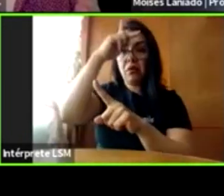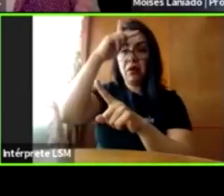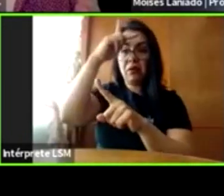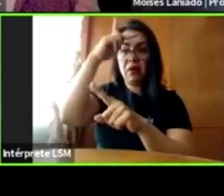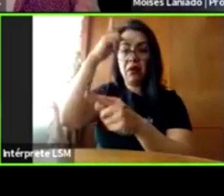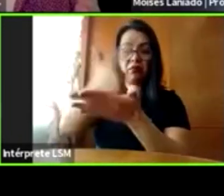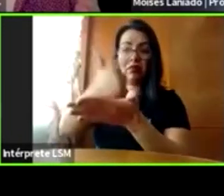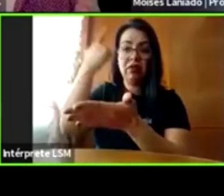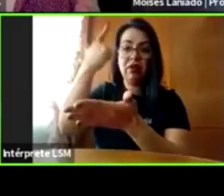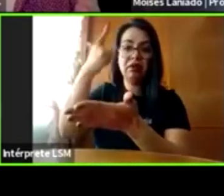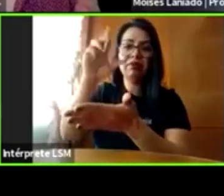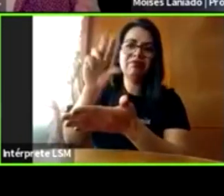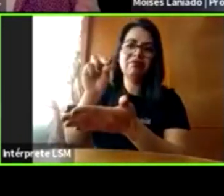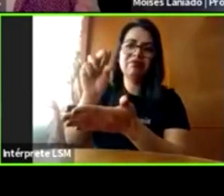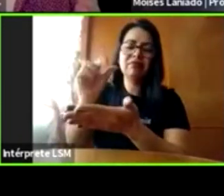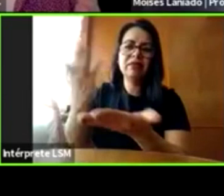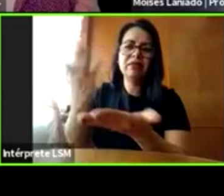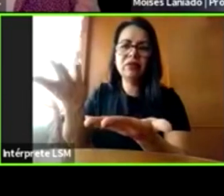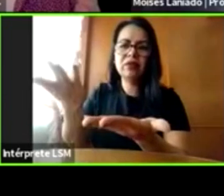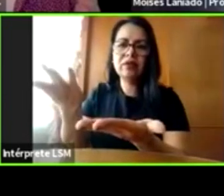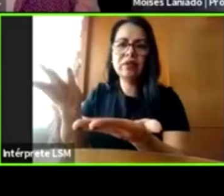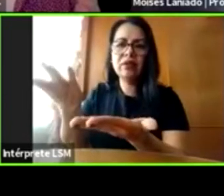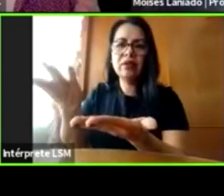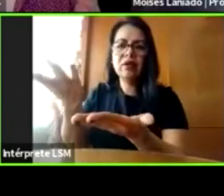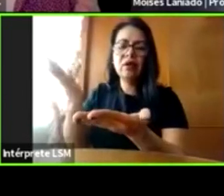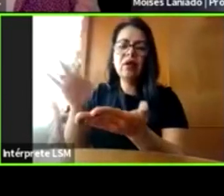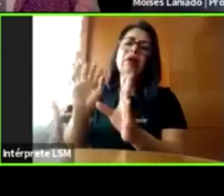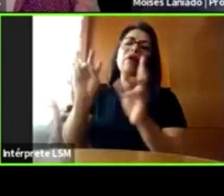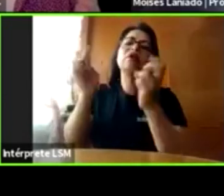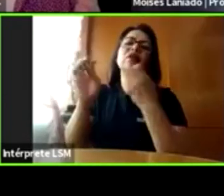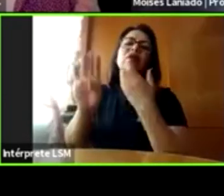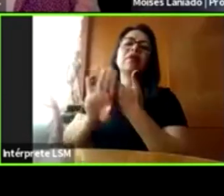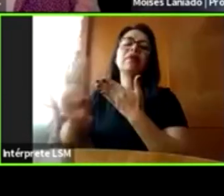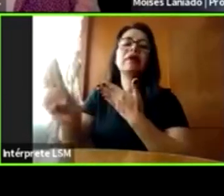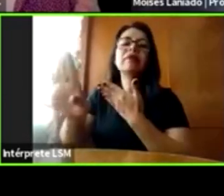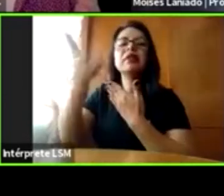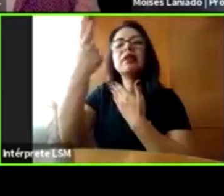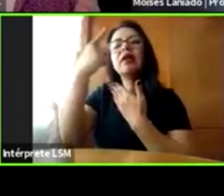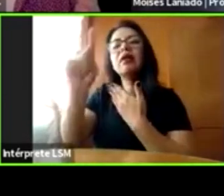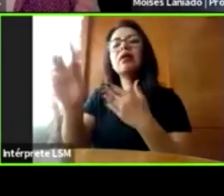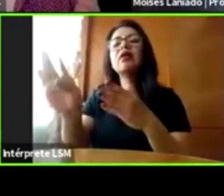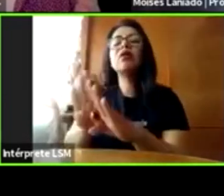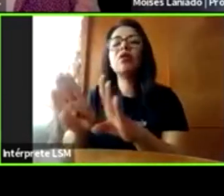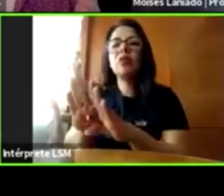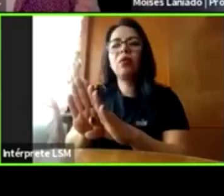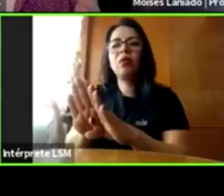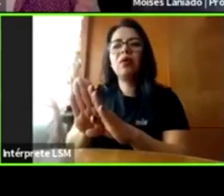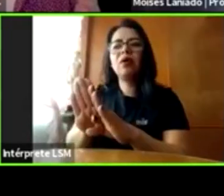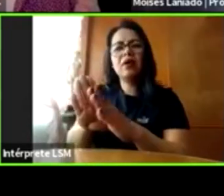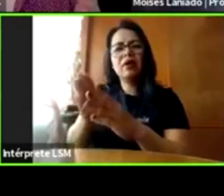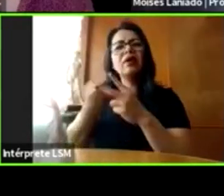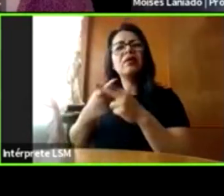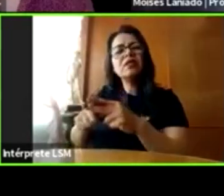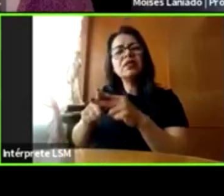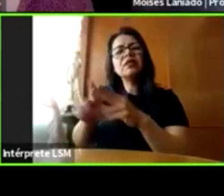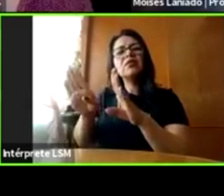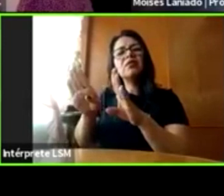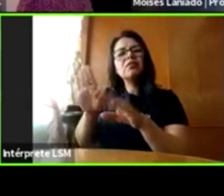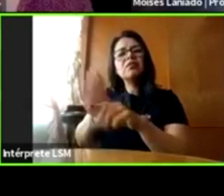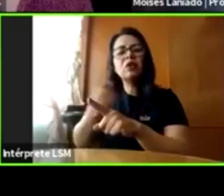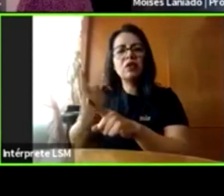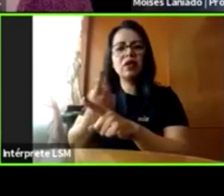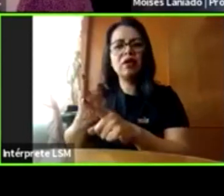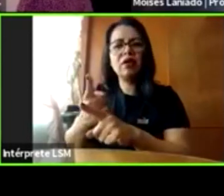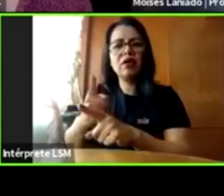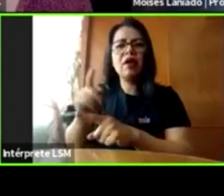desarrollan. En cambio, también un tema de prevención sería ver por qué se ejerce esta situación desde la adolescencia. ¿Por qué empiezan a tener